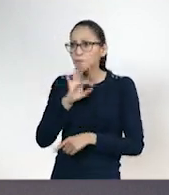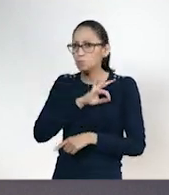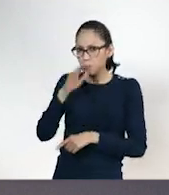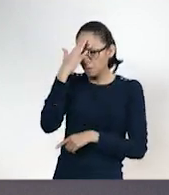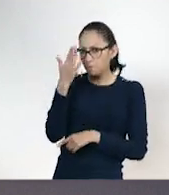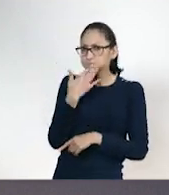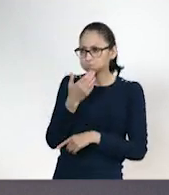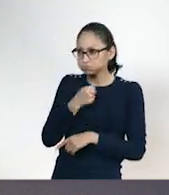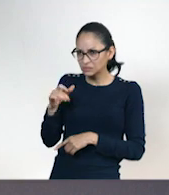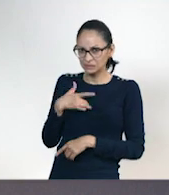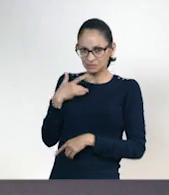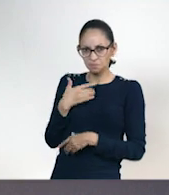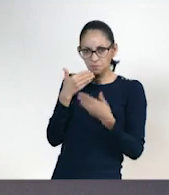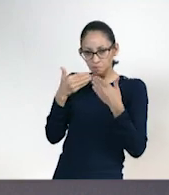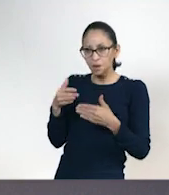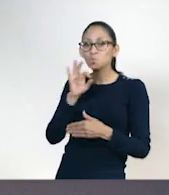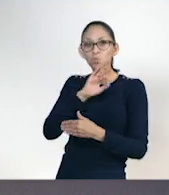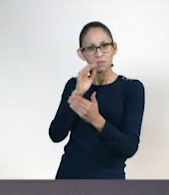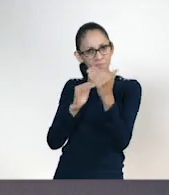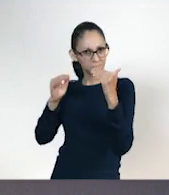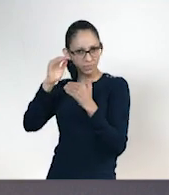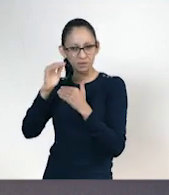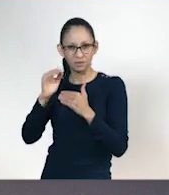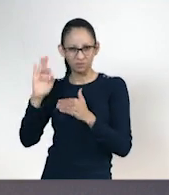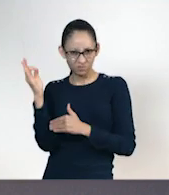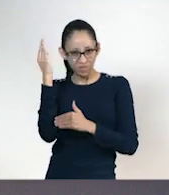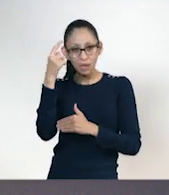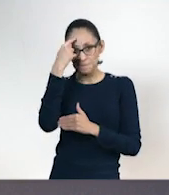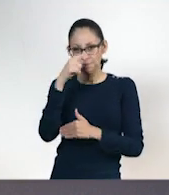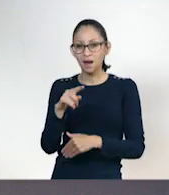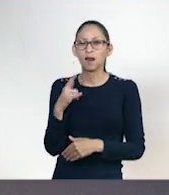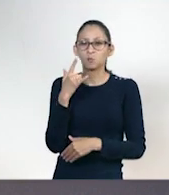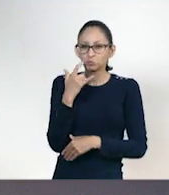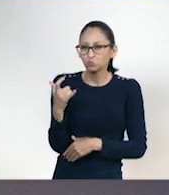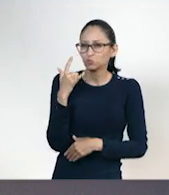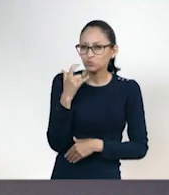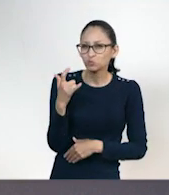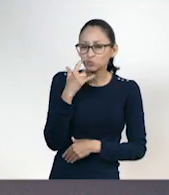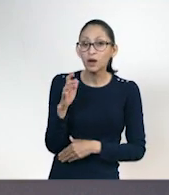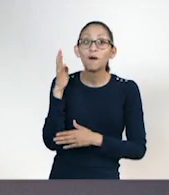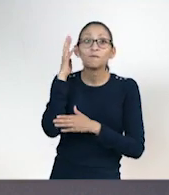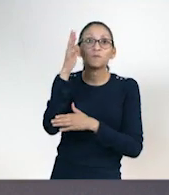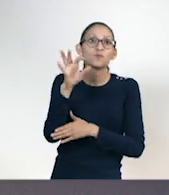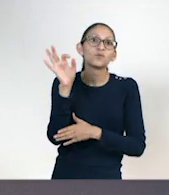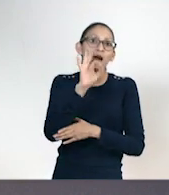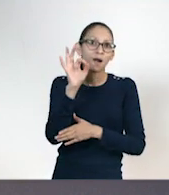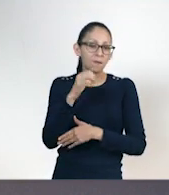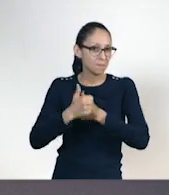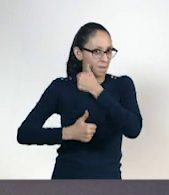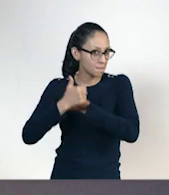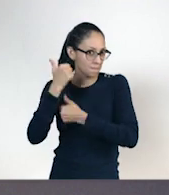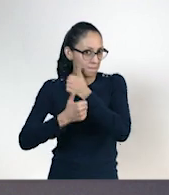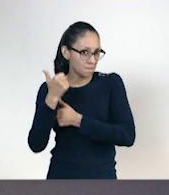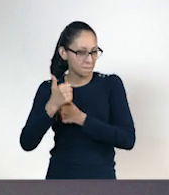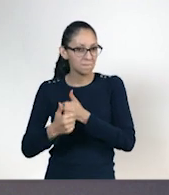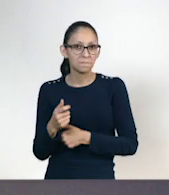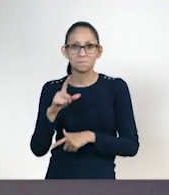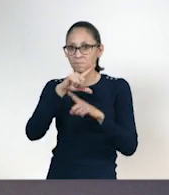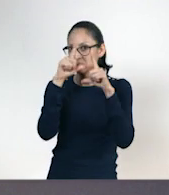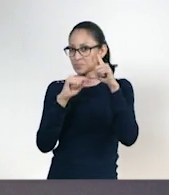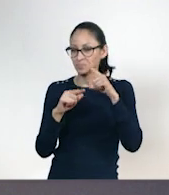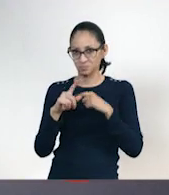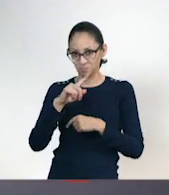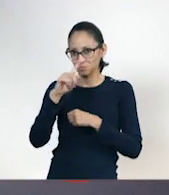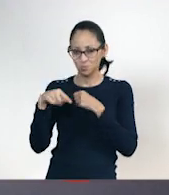federaciones. Verás que con constancia y dedicación podrías llegar a representar a nuestro país en alguna competencia internacional.